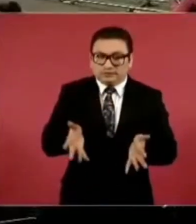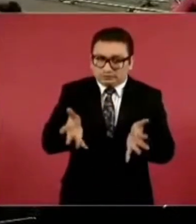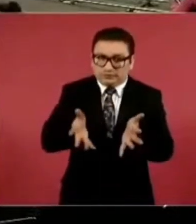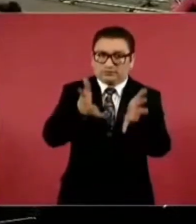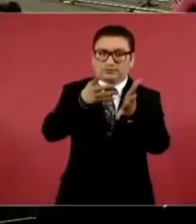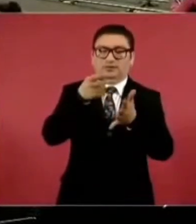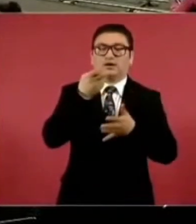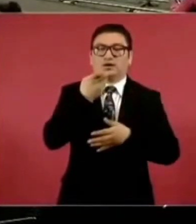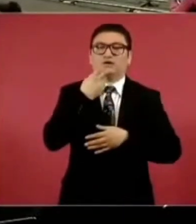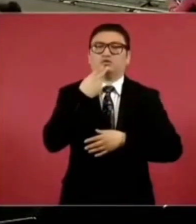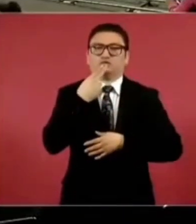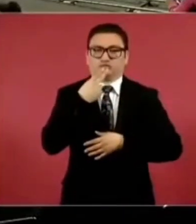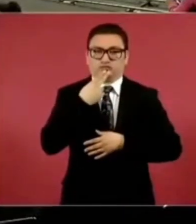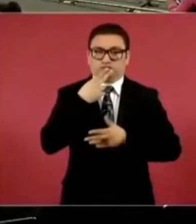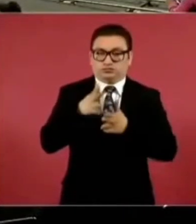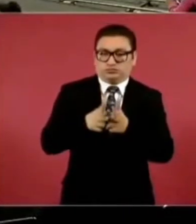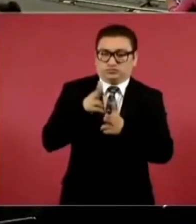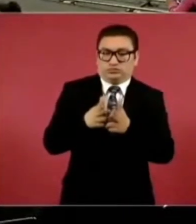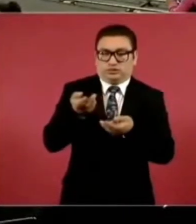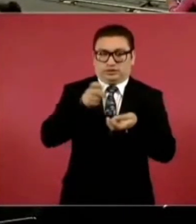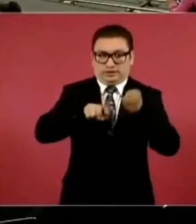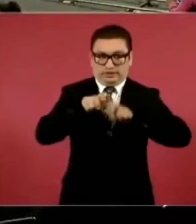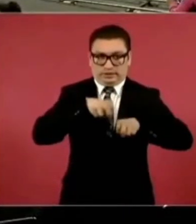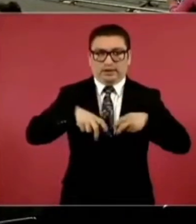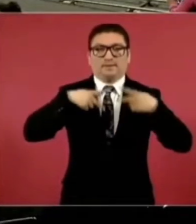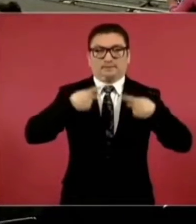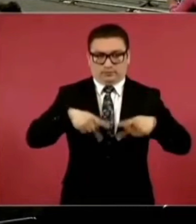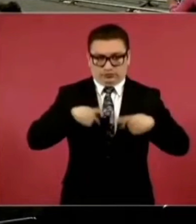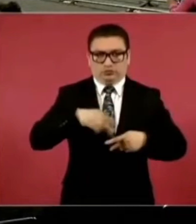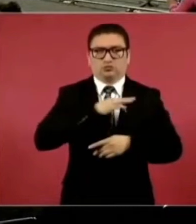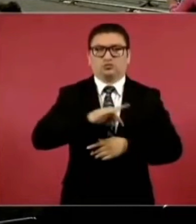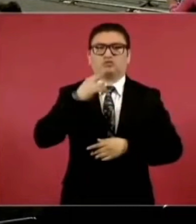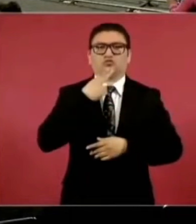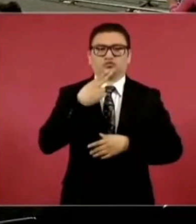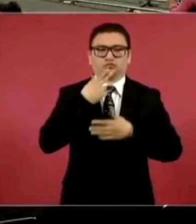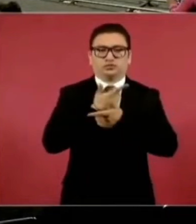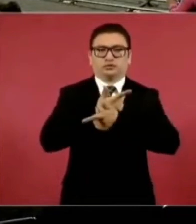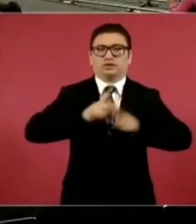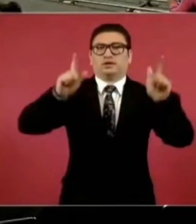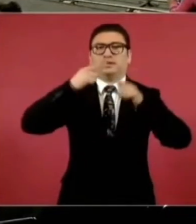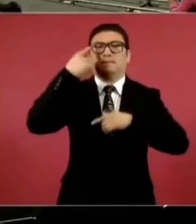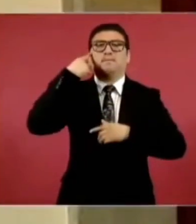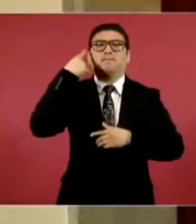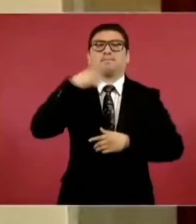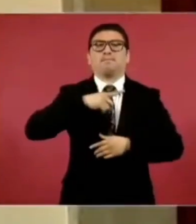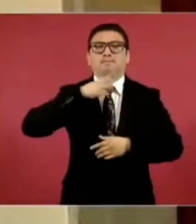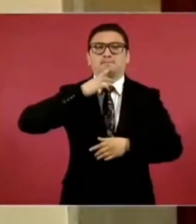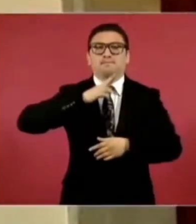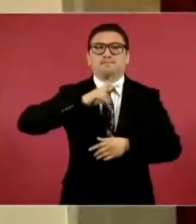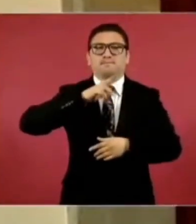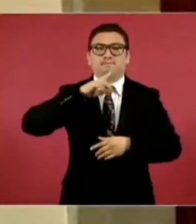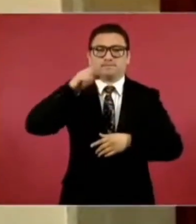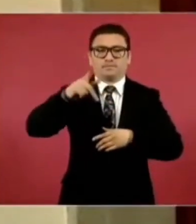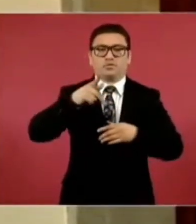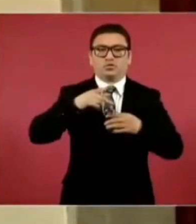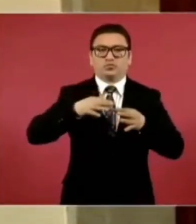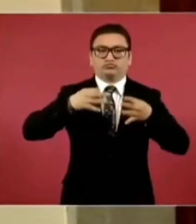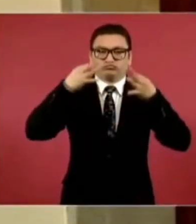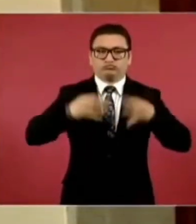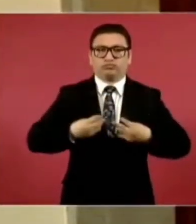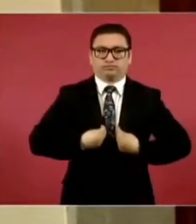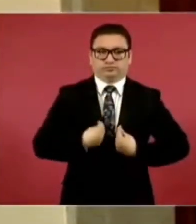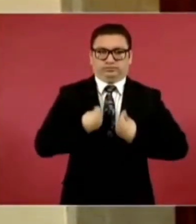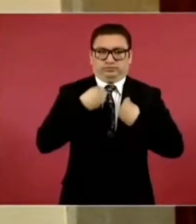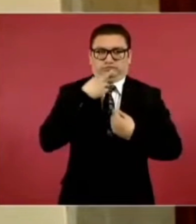de ferrocarriles de pasajeros que permitan mejorar la calidad de vida el